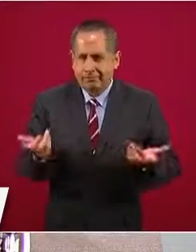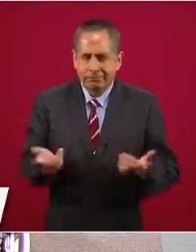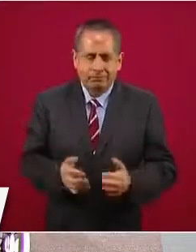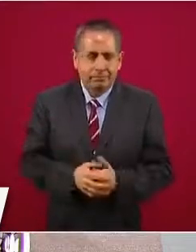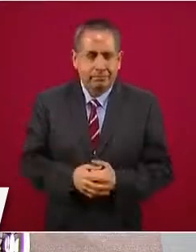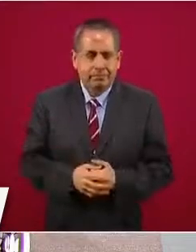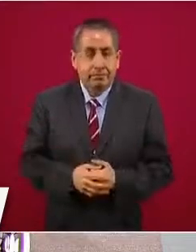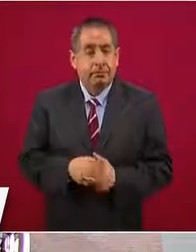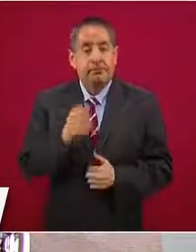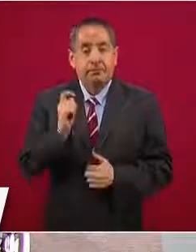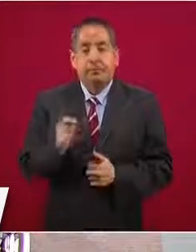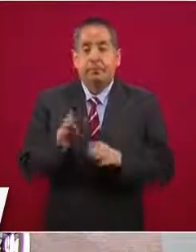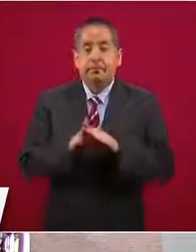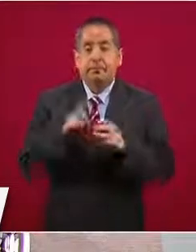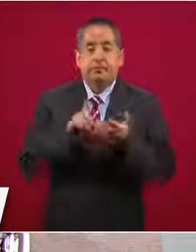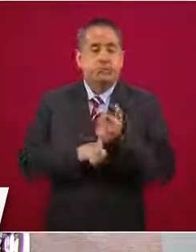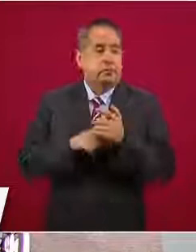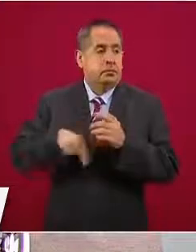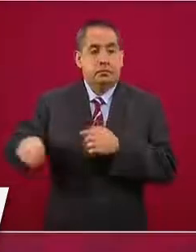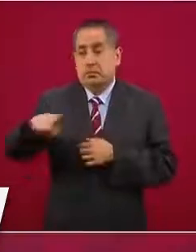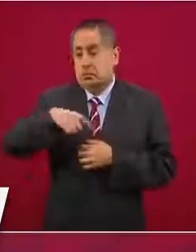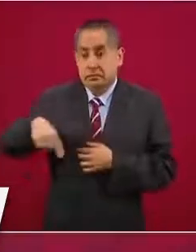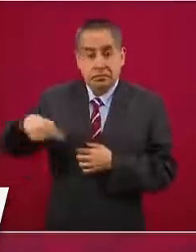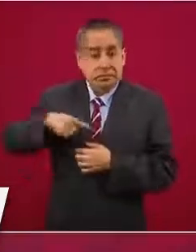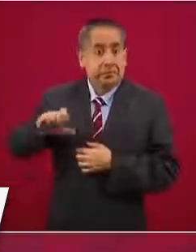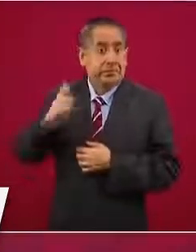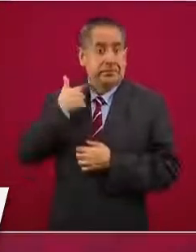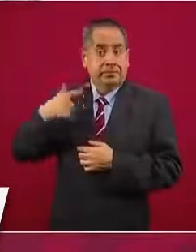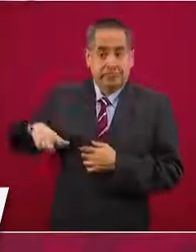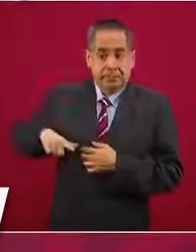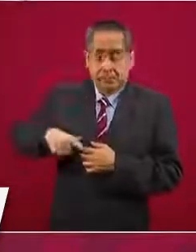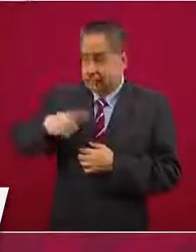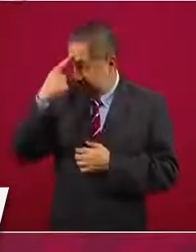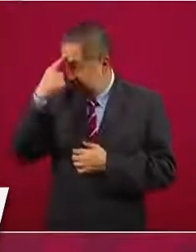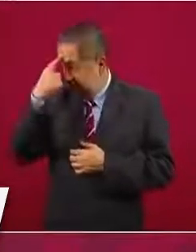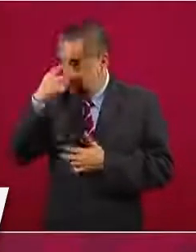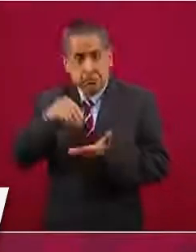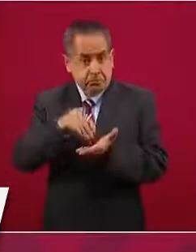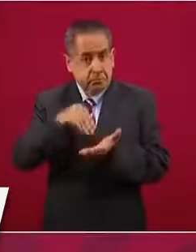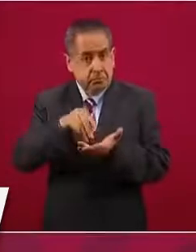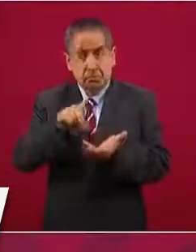Y había una especie de enajenación, existe todavía,